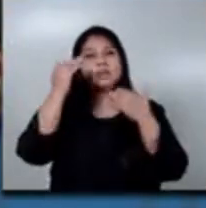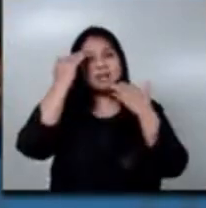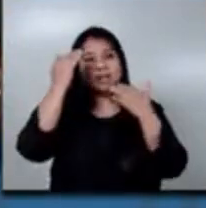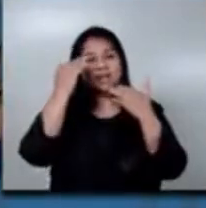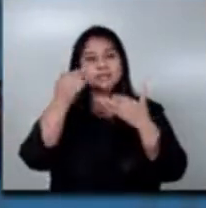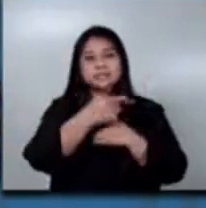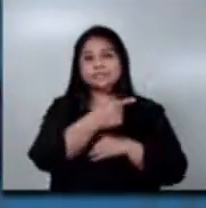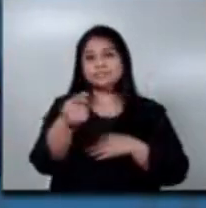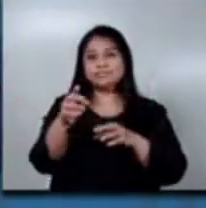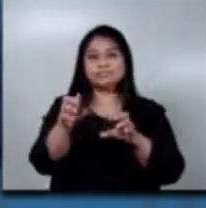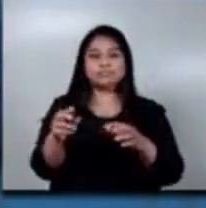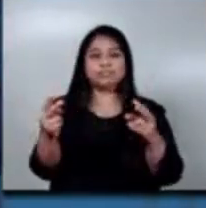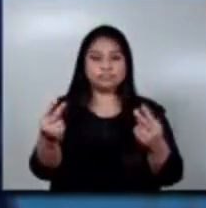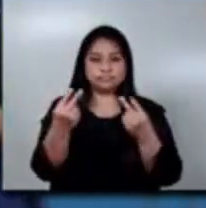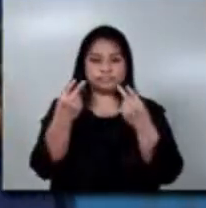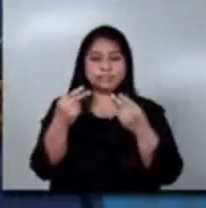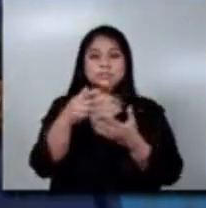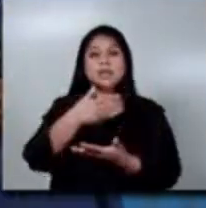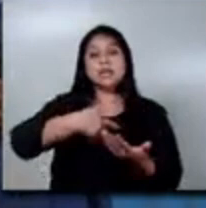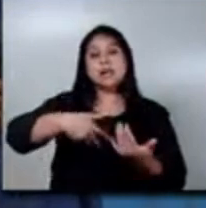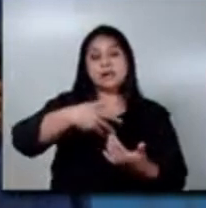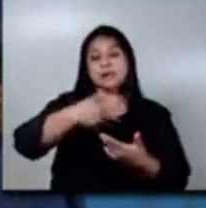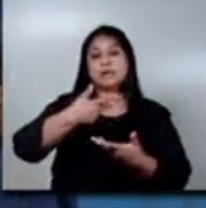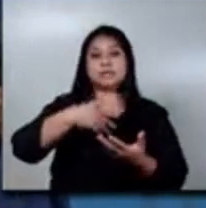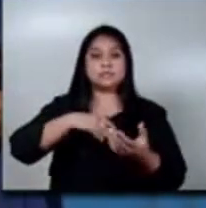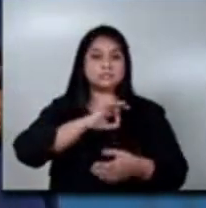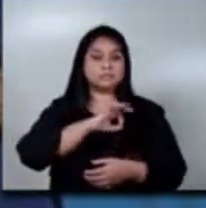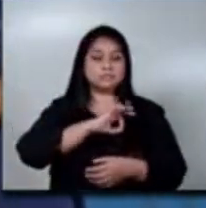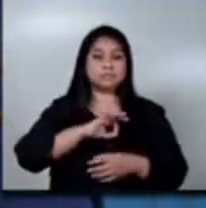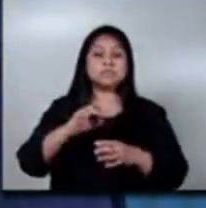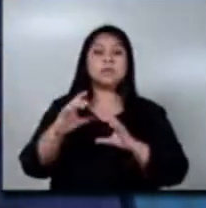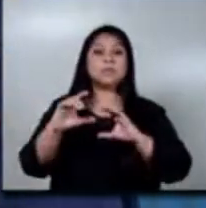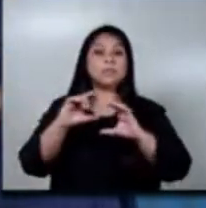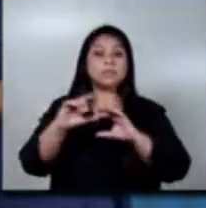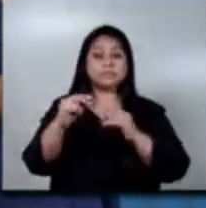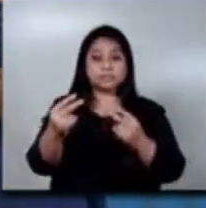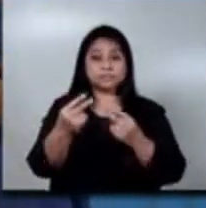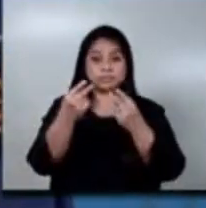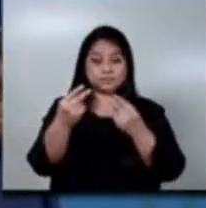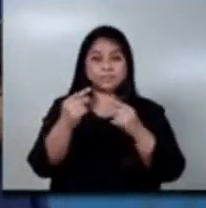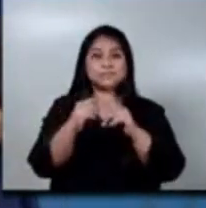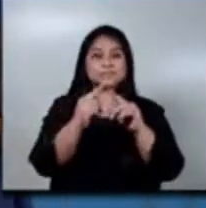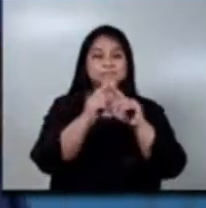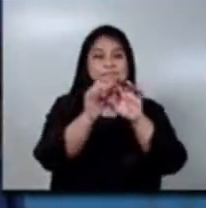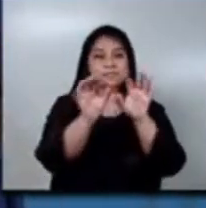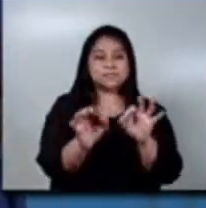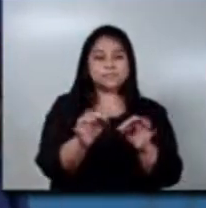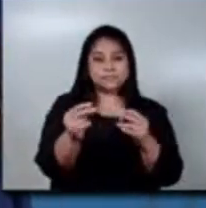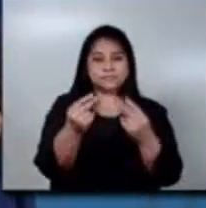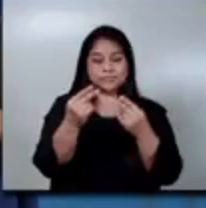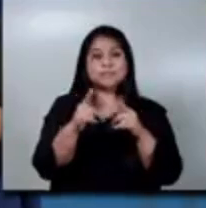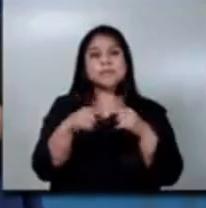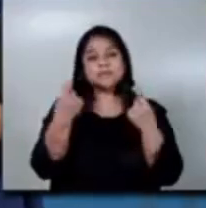todas las personas que nos acompañaron, medios de comunicación y también a las personas que nos siguen a través de las diferentes plataformas digitales que tengan